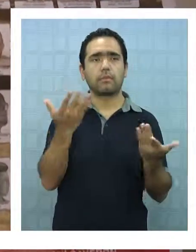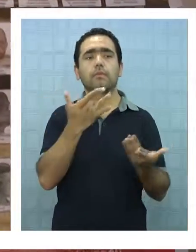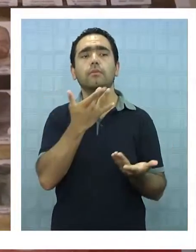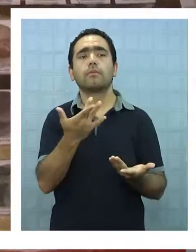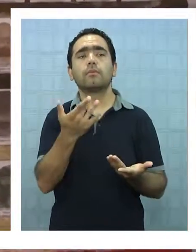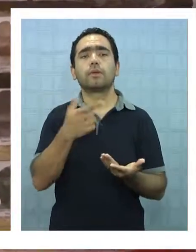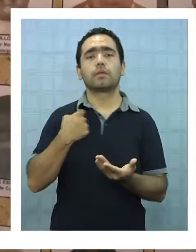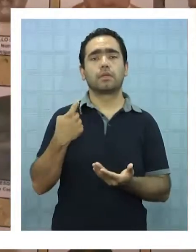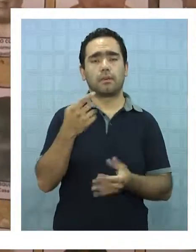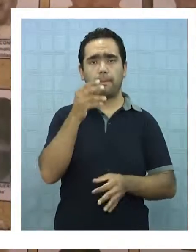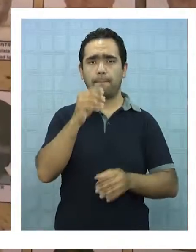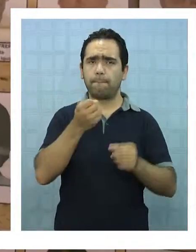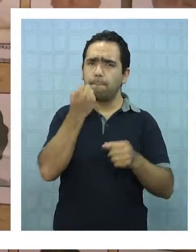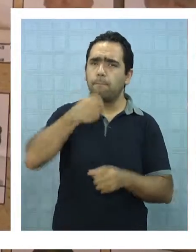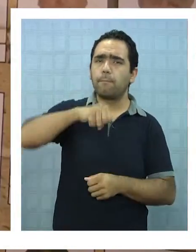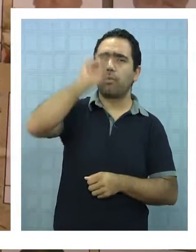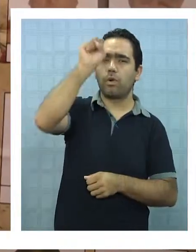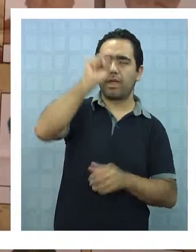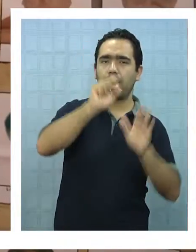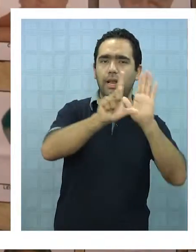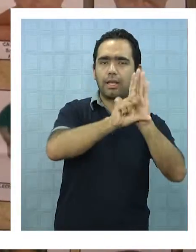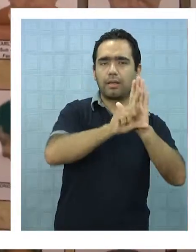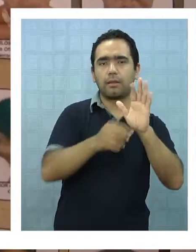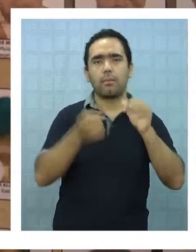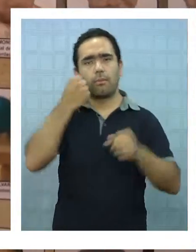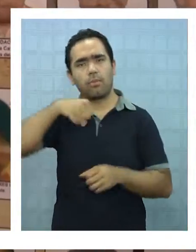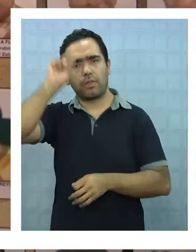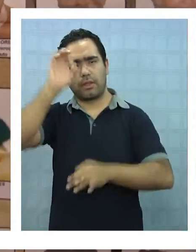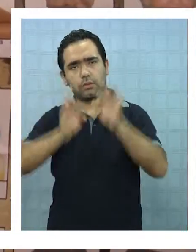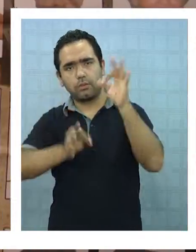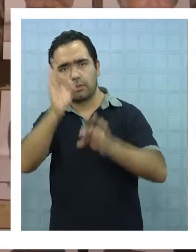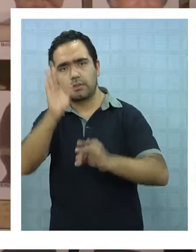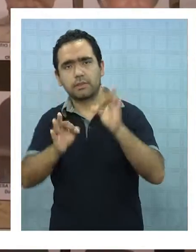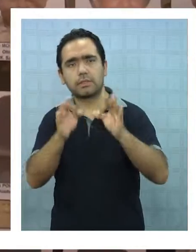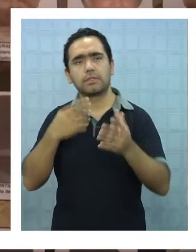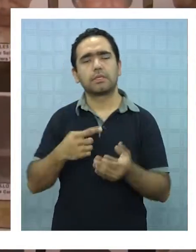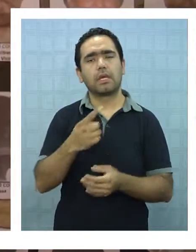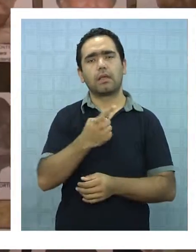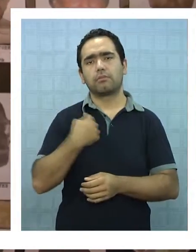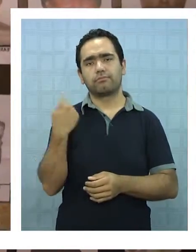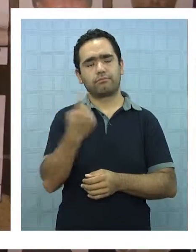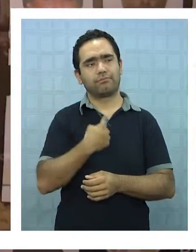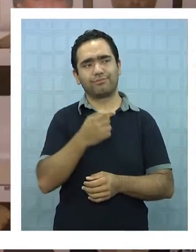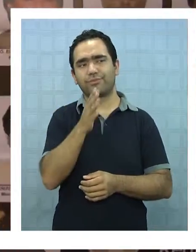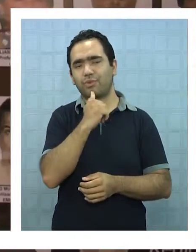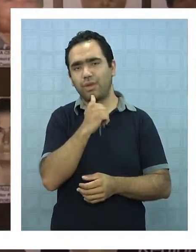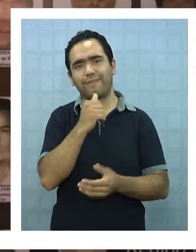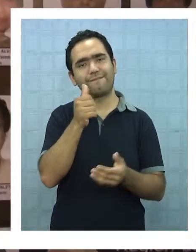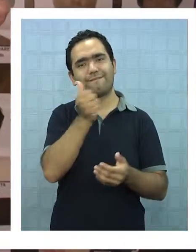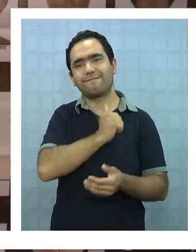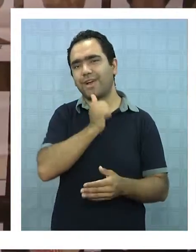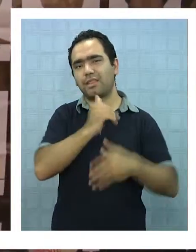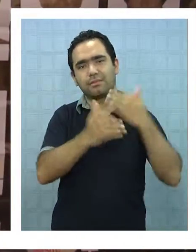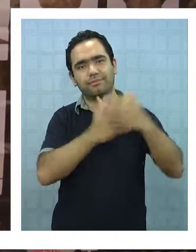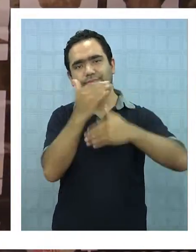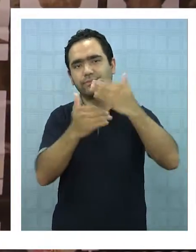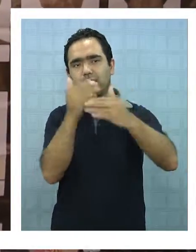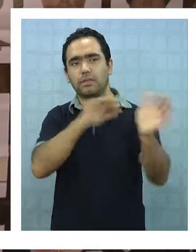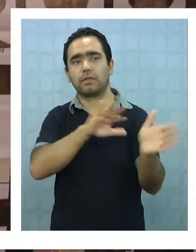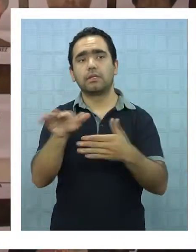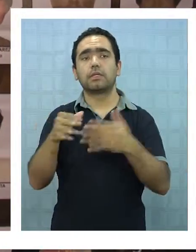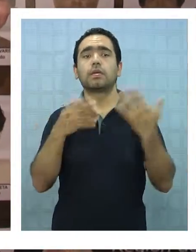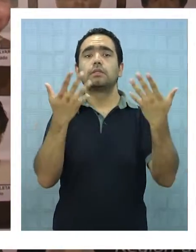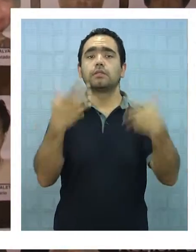Legislativo y el Judicial aún no están a la altura del país que nos merecemos. En relación a esto manifiestan que después de